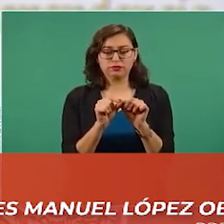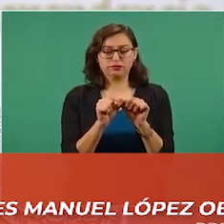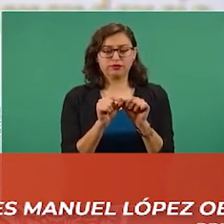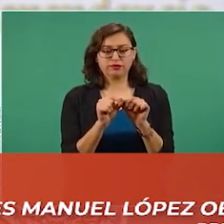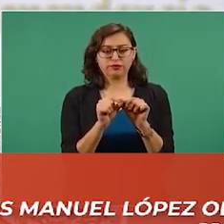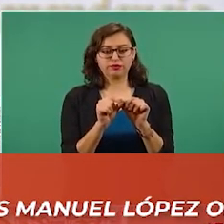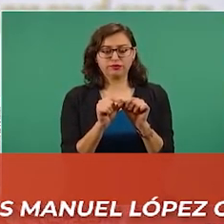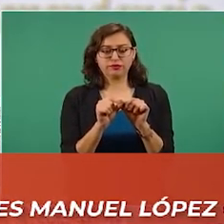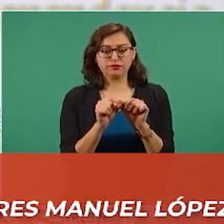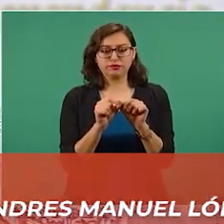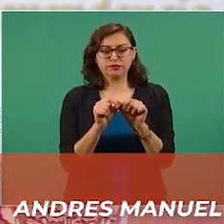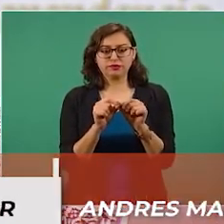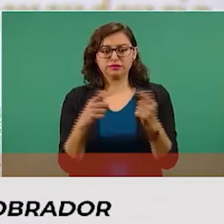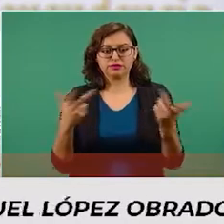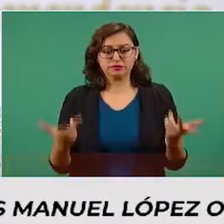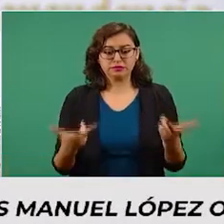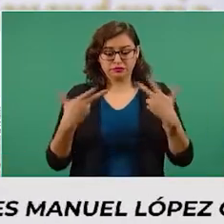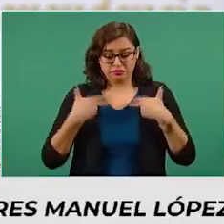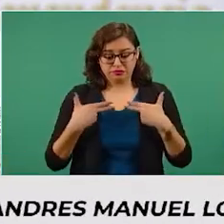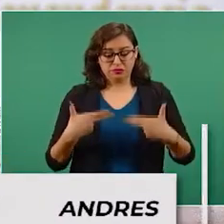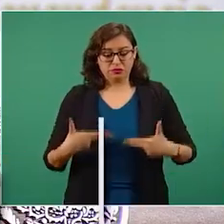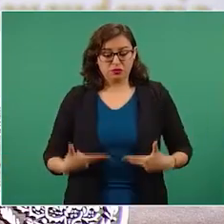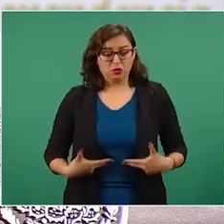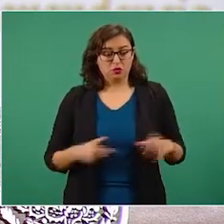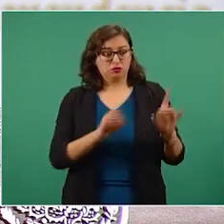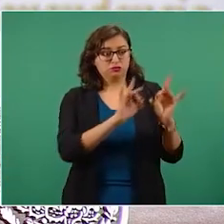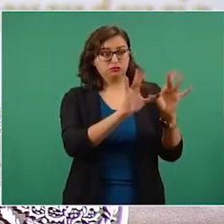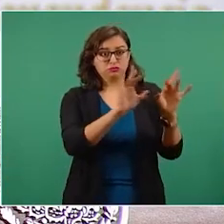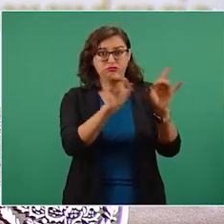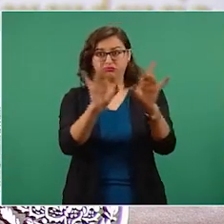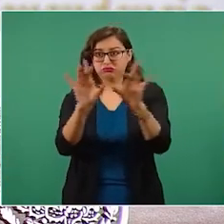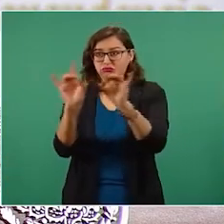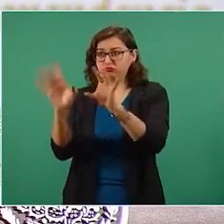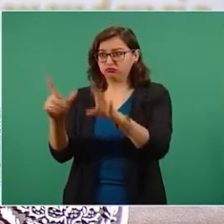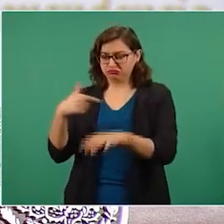Nada humano me es ajeno.